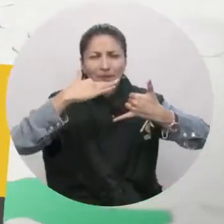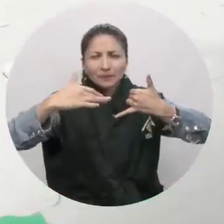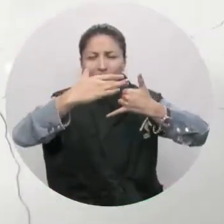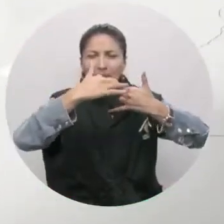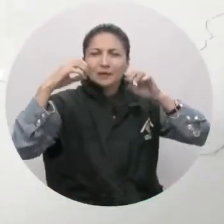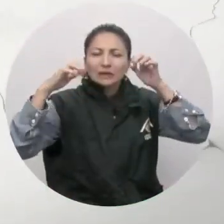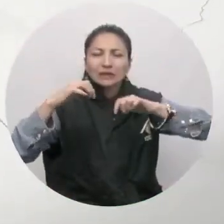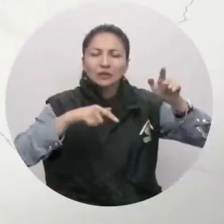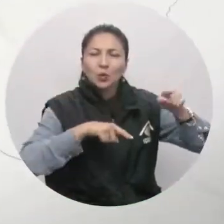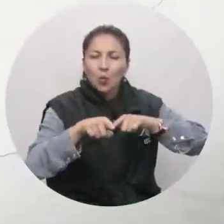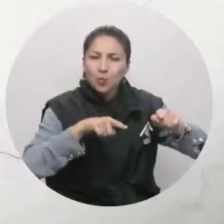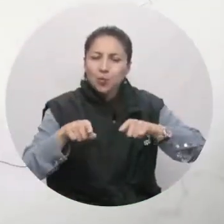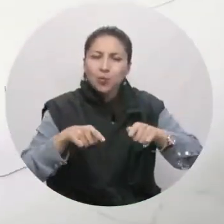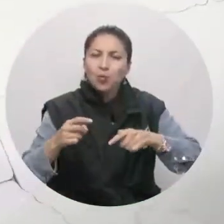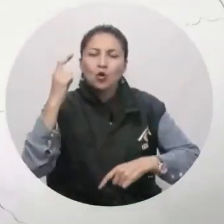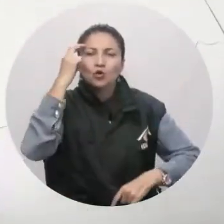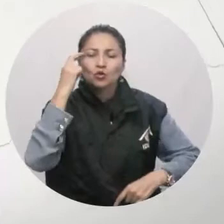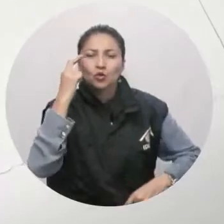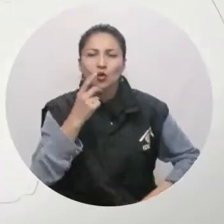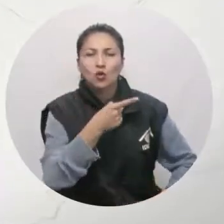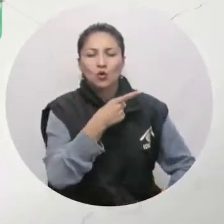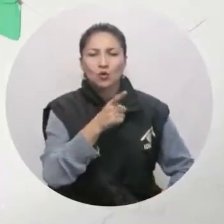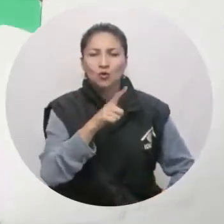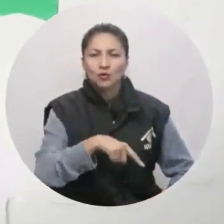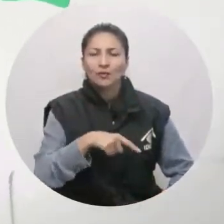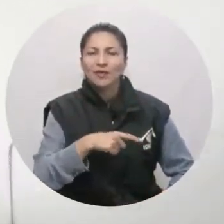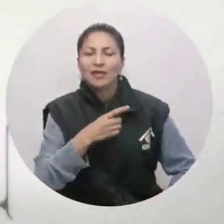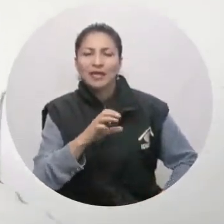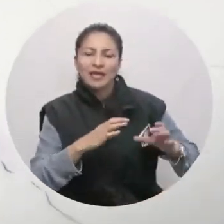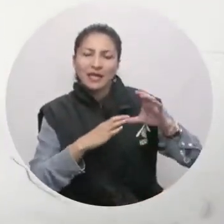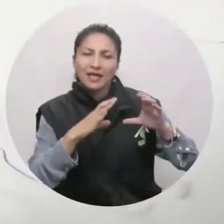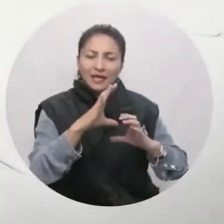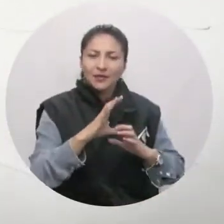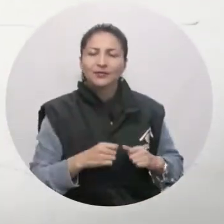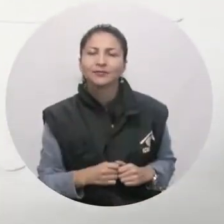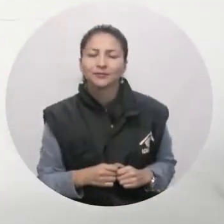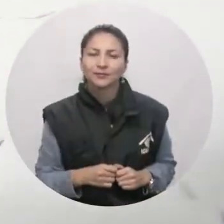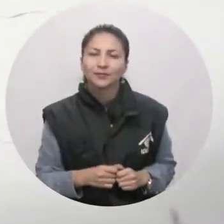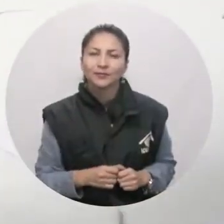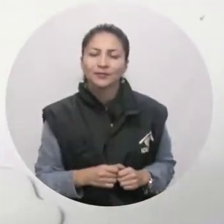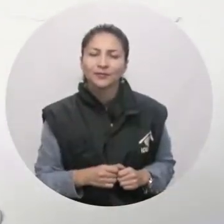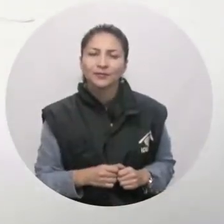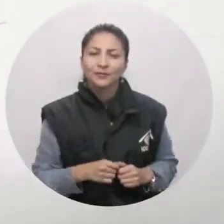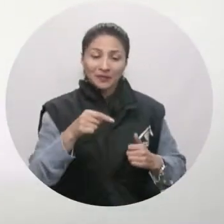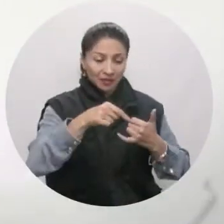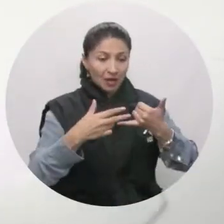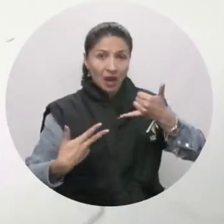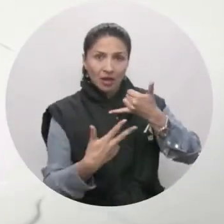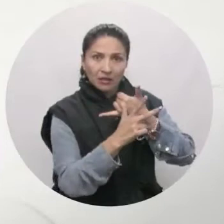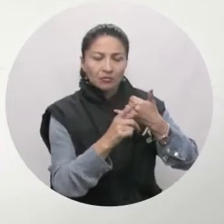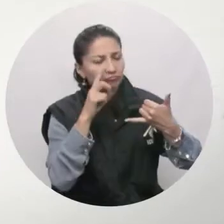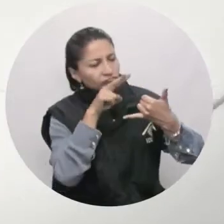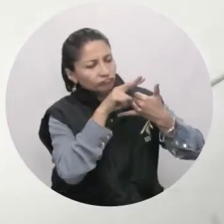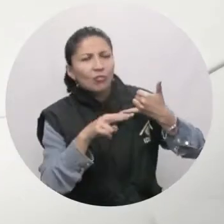litorales del Valle y Cauca. A lo largo de la zona andina tenemos lluvias con cielos entrenublados en Santander, Elge